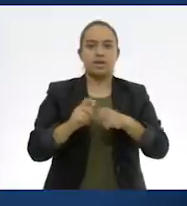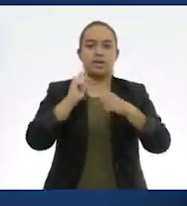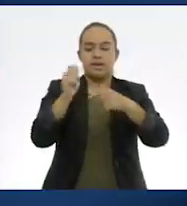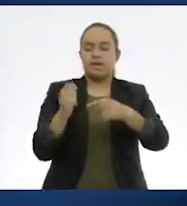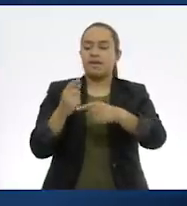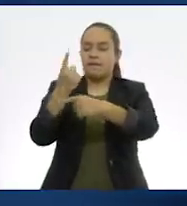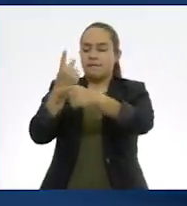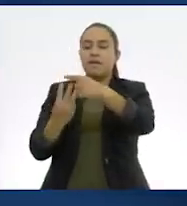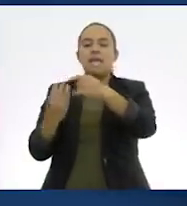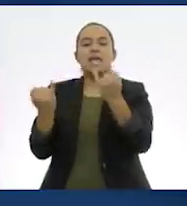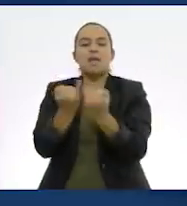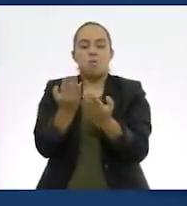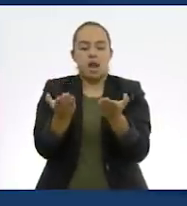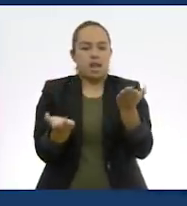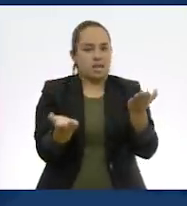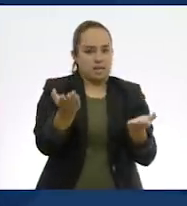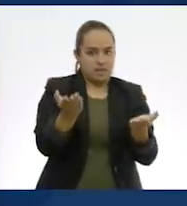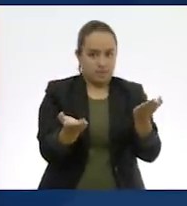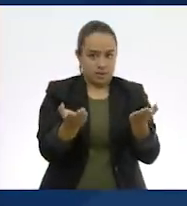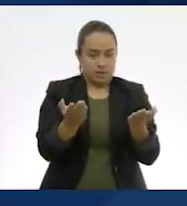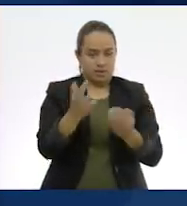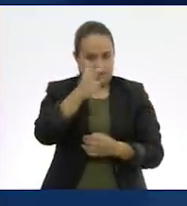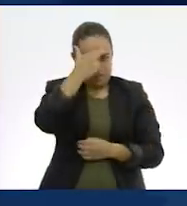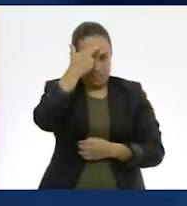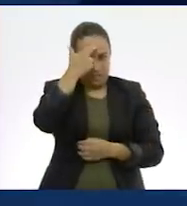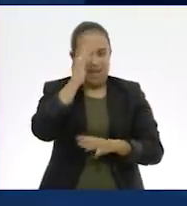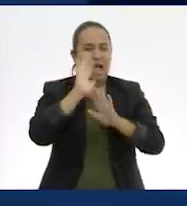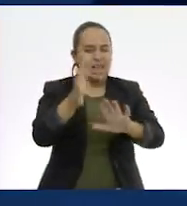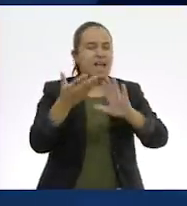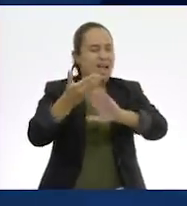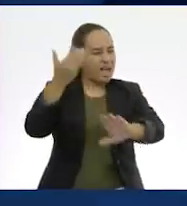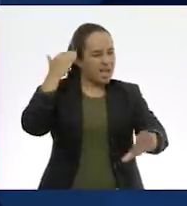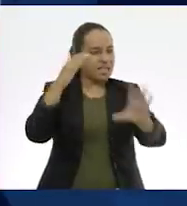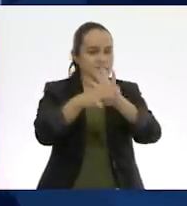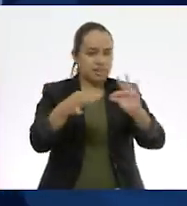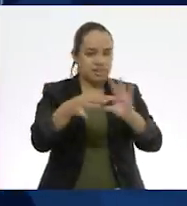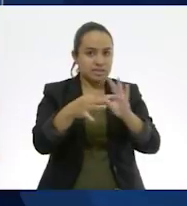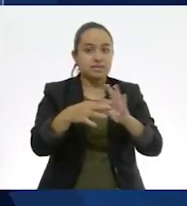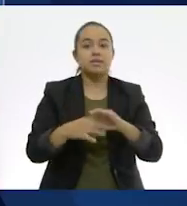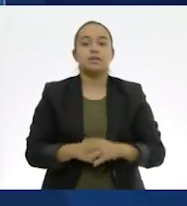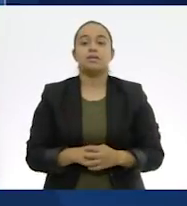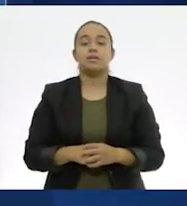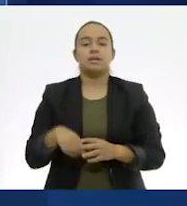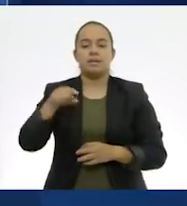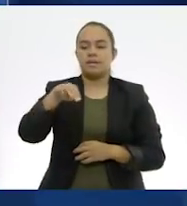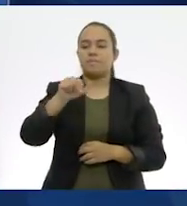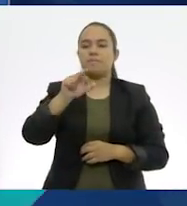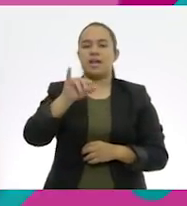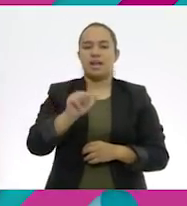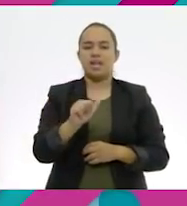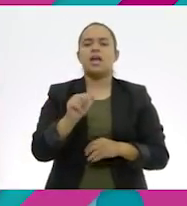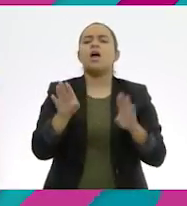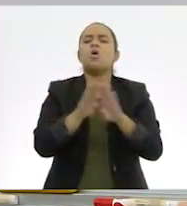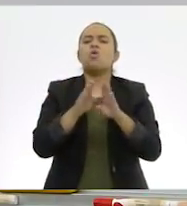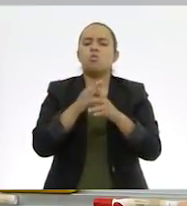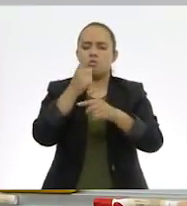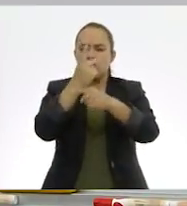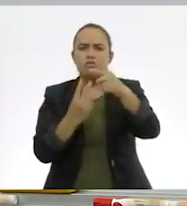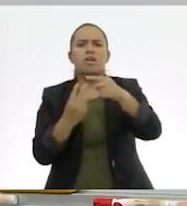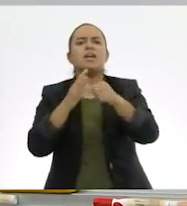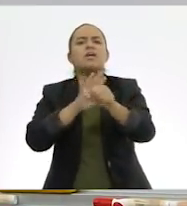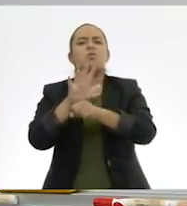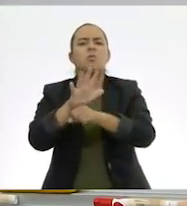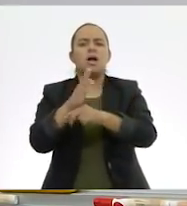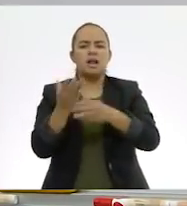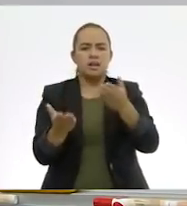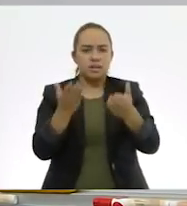equivalente. ¿Recuerdan? Sí. Ese es el concepto que ya habíamos conocido. Y como bien quería decirnos, María, la fracción equivalente, sí